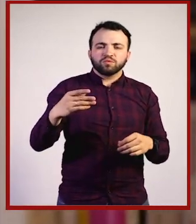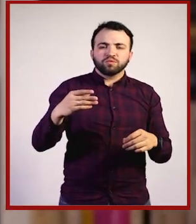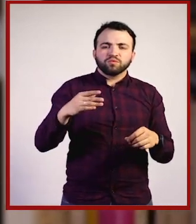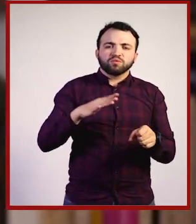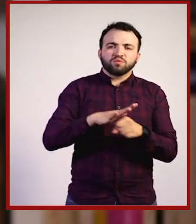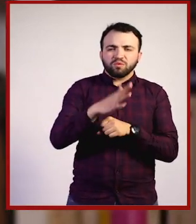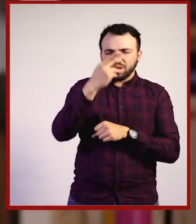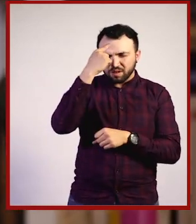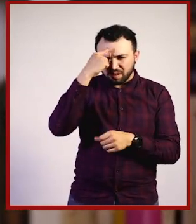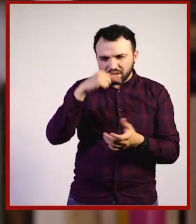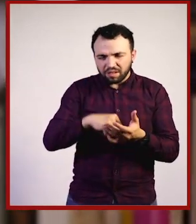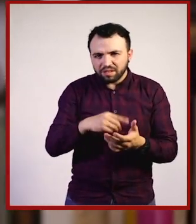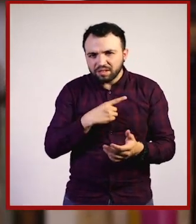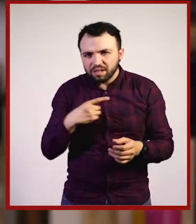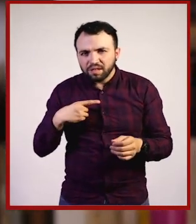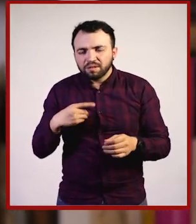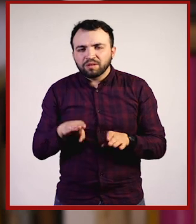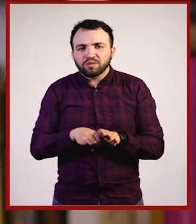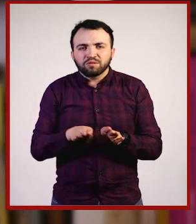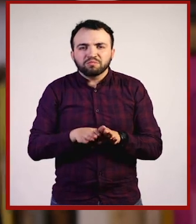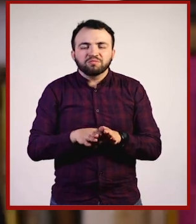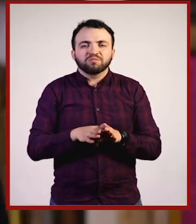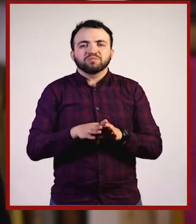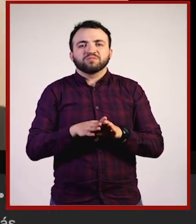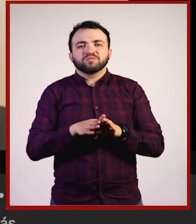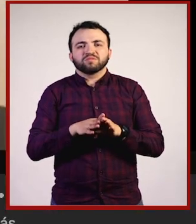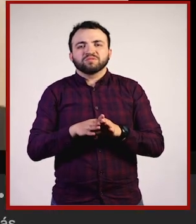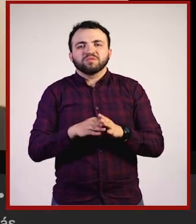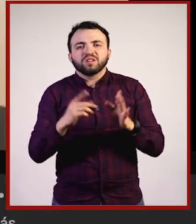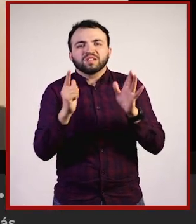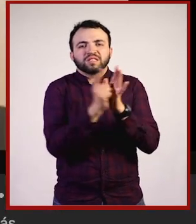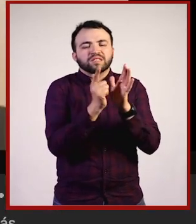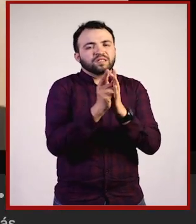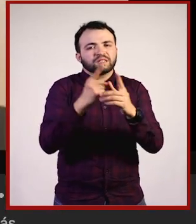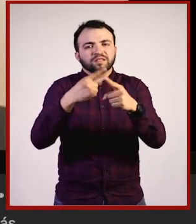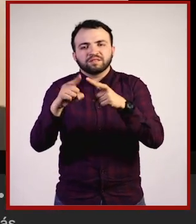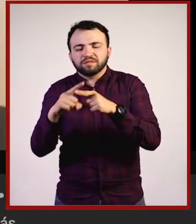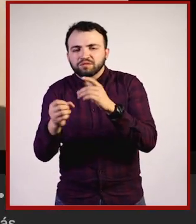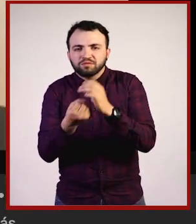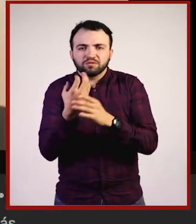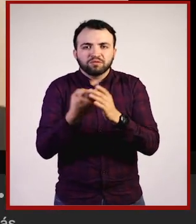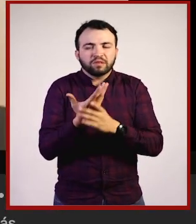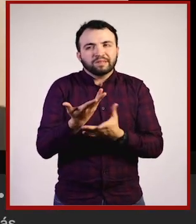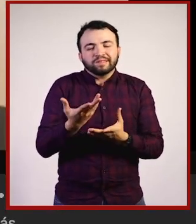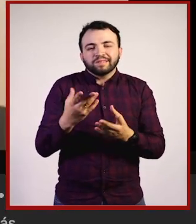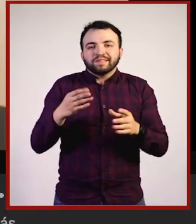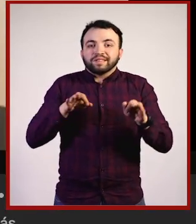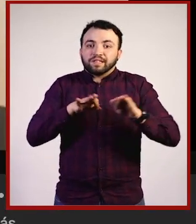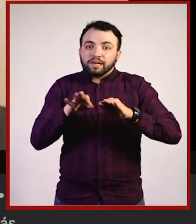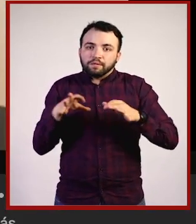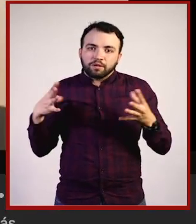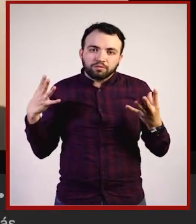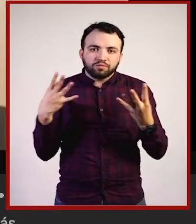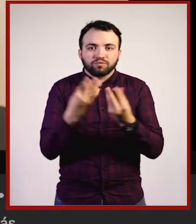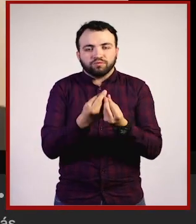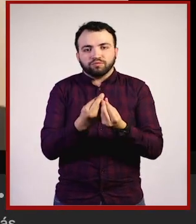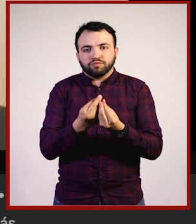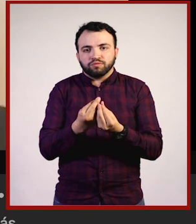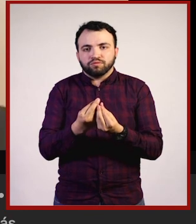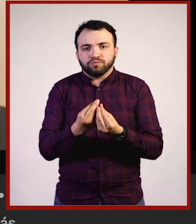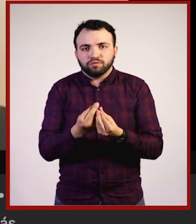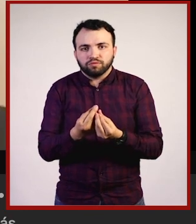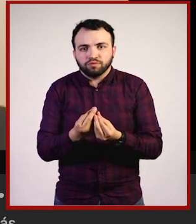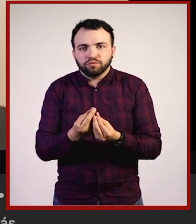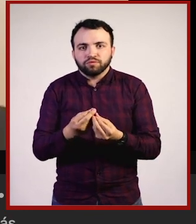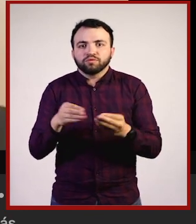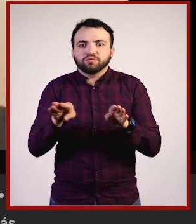que se deberían aplicar en nuestro país? Es un trabajo conjunto. Precisamente uno de estos aspectos es este tema de la cultura cívica